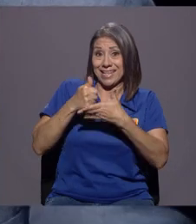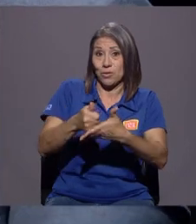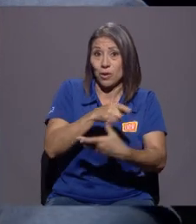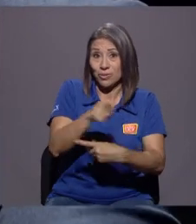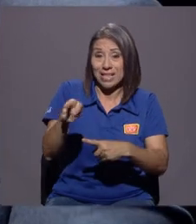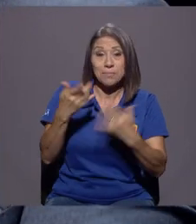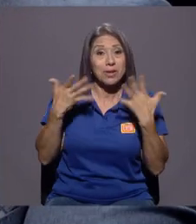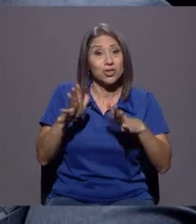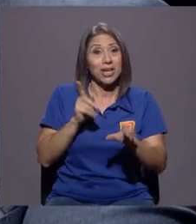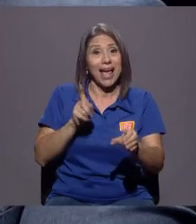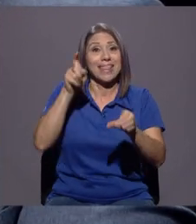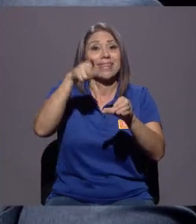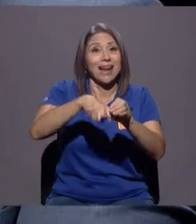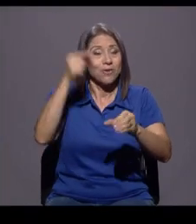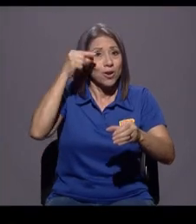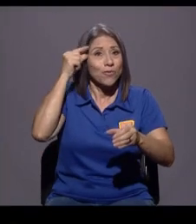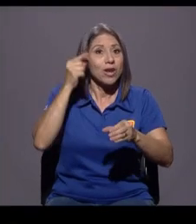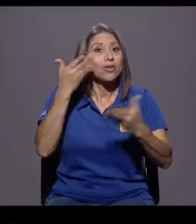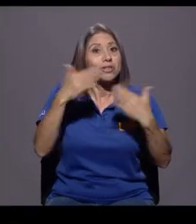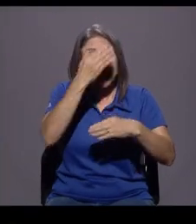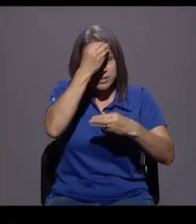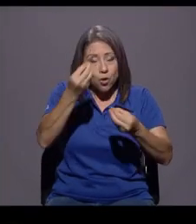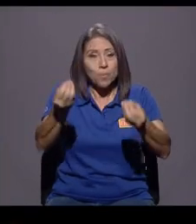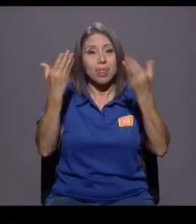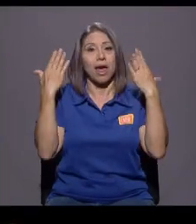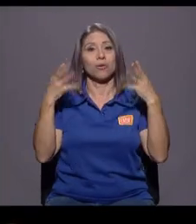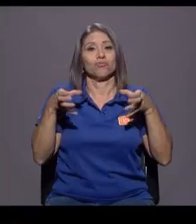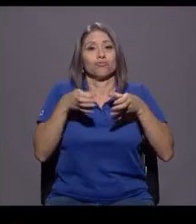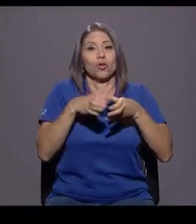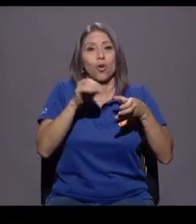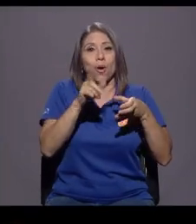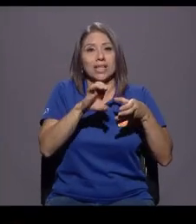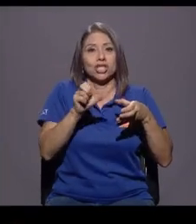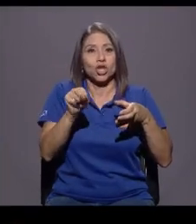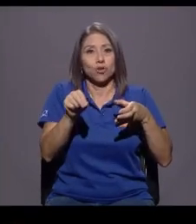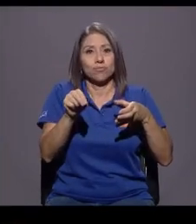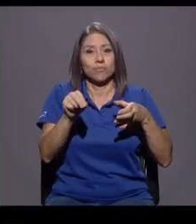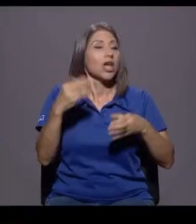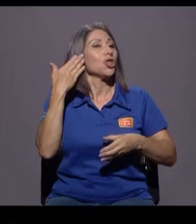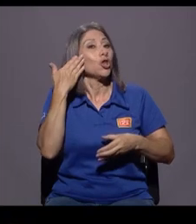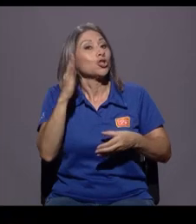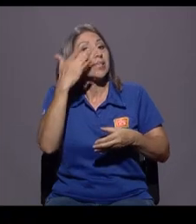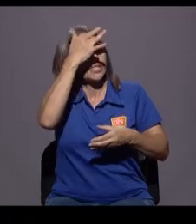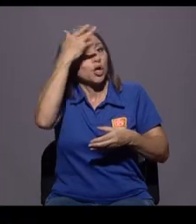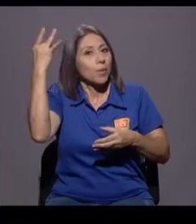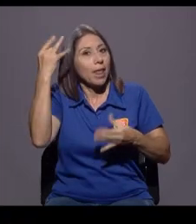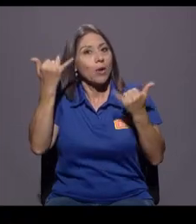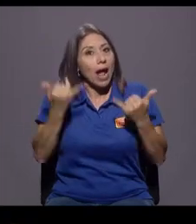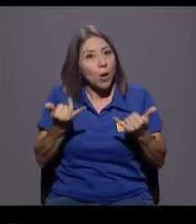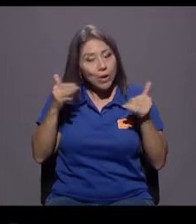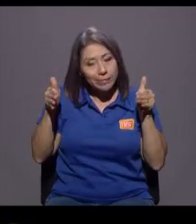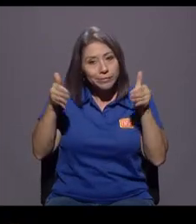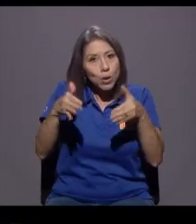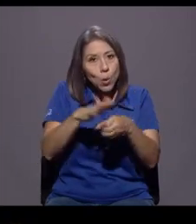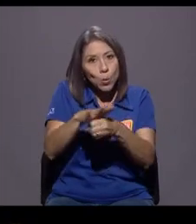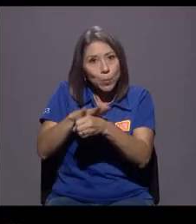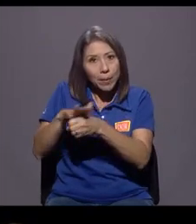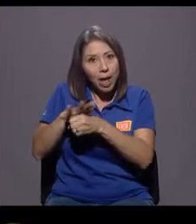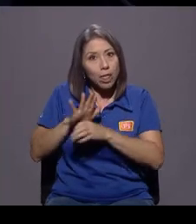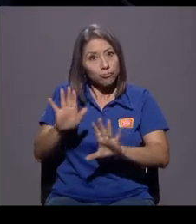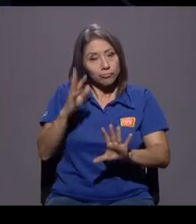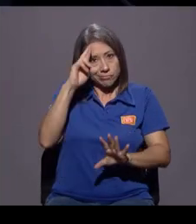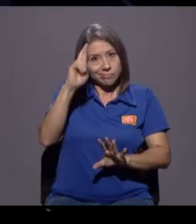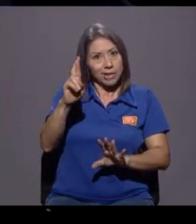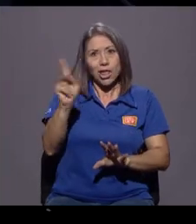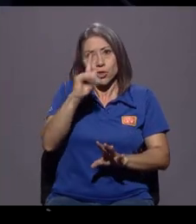olvidaron de coalición. No sé si se olvidaron. creo que están ocupados en lo suyo y es respetable también. No diría que se olvidaron. Creo que les